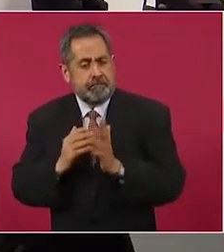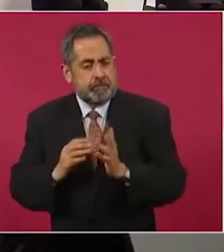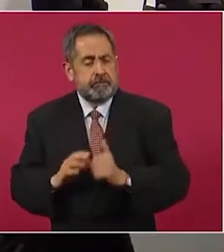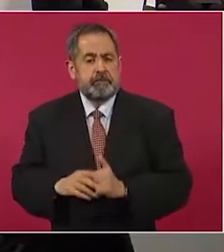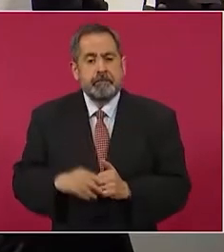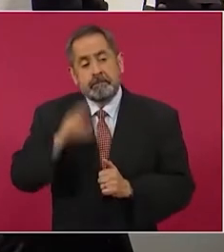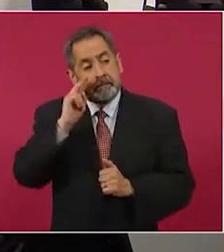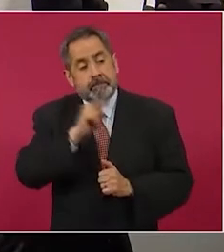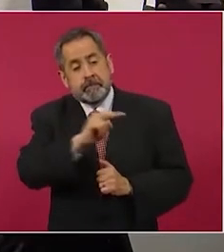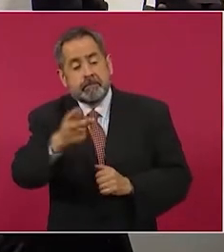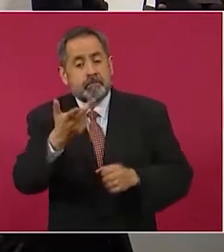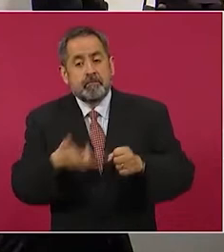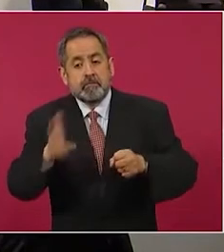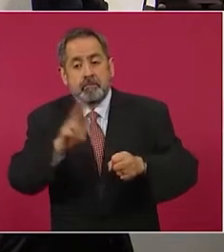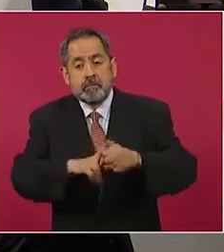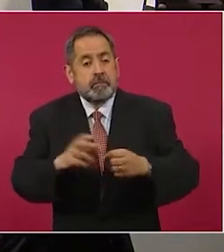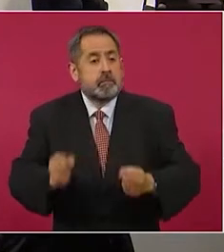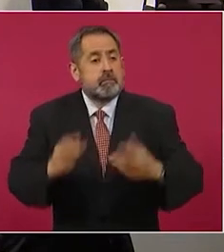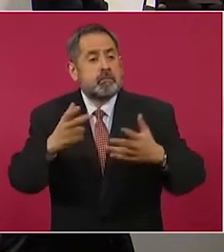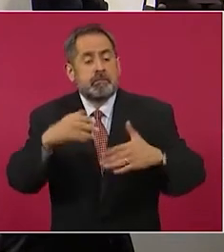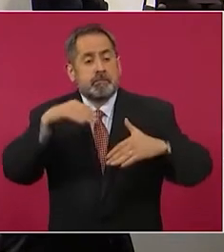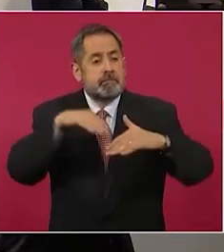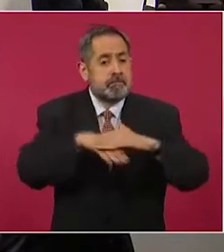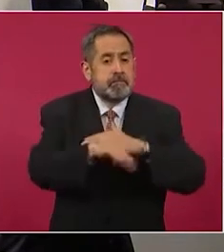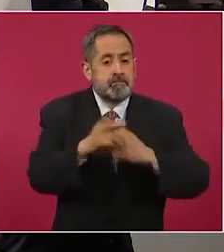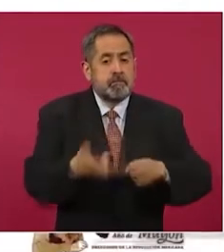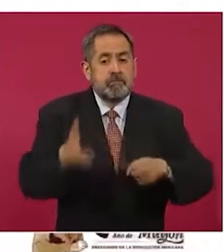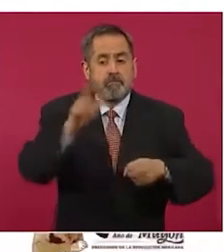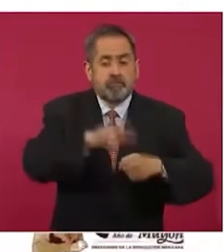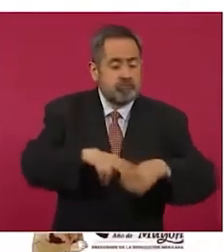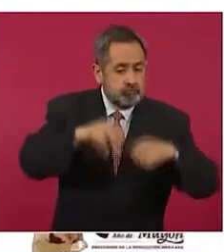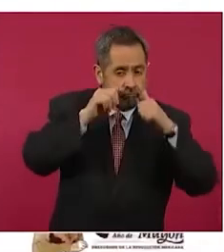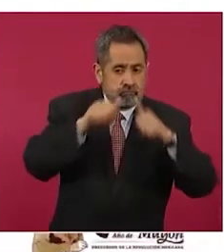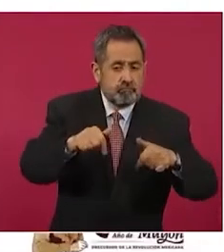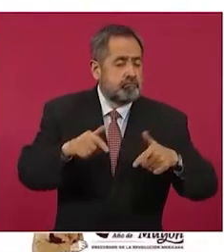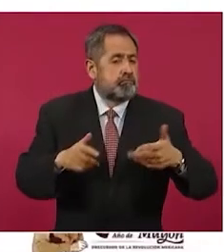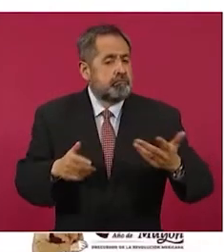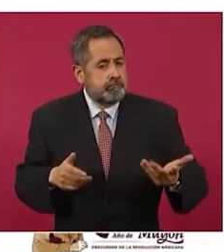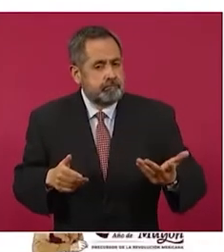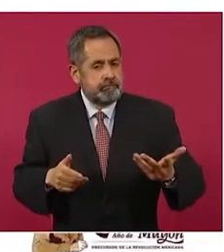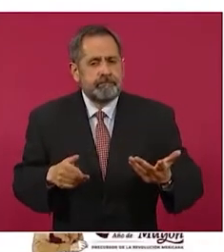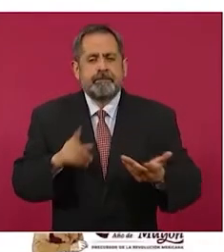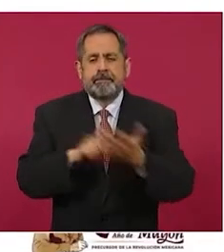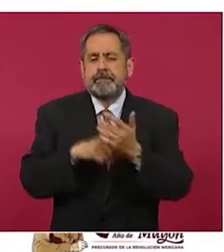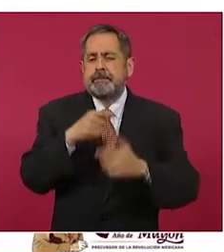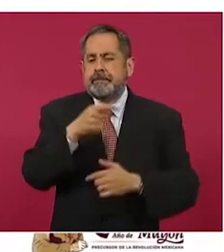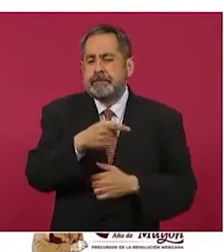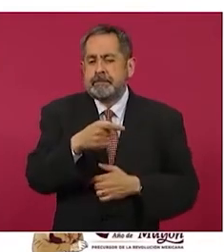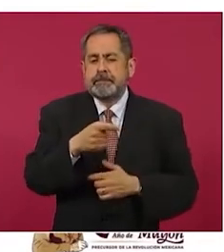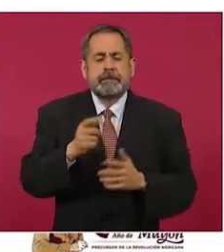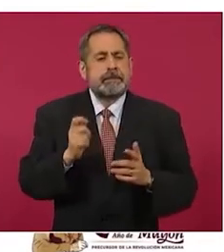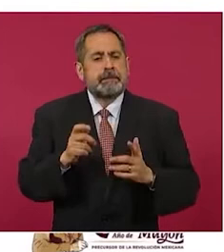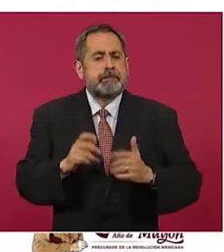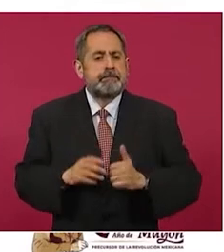hospitalizaciones, en la siguiente curva epidémica de hospitalizaciones, donde vemos que tenemos una